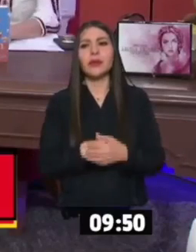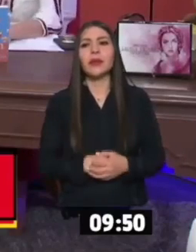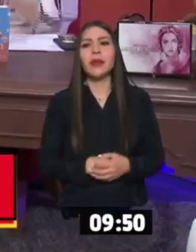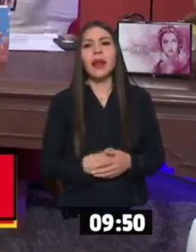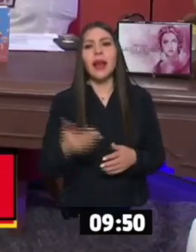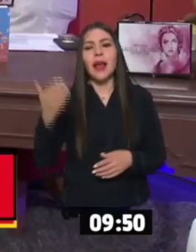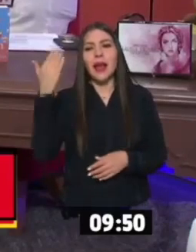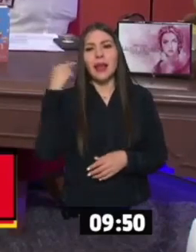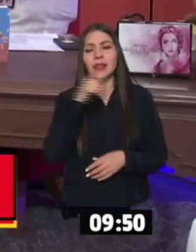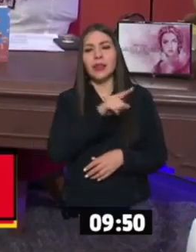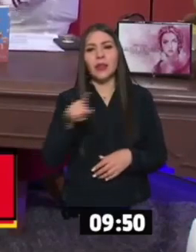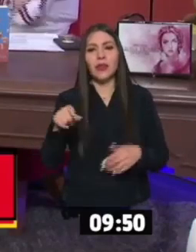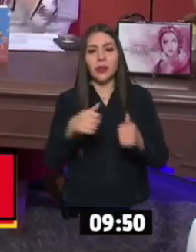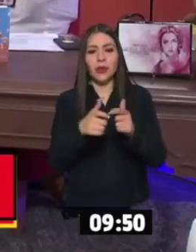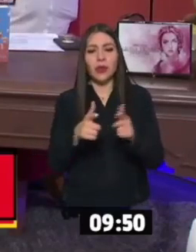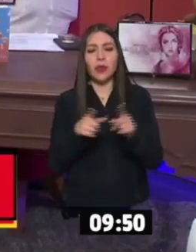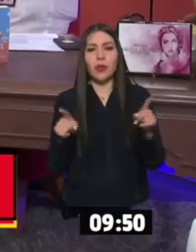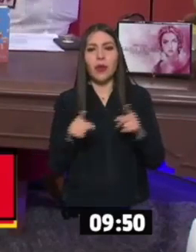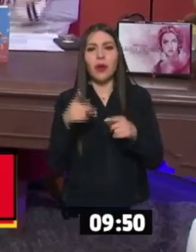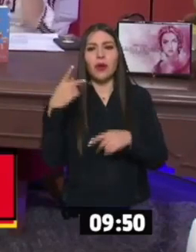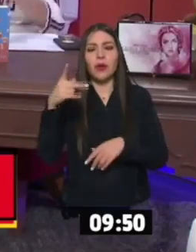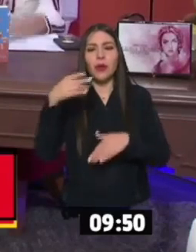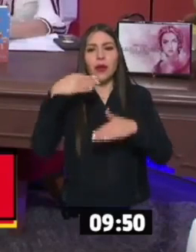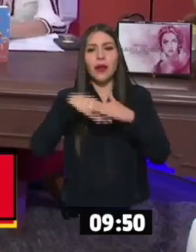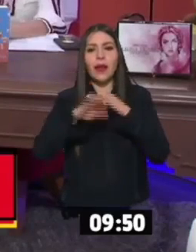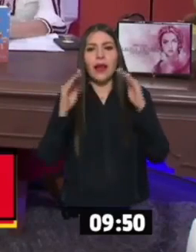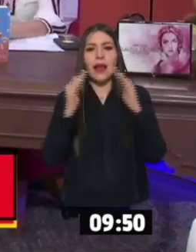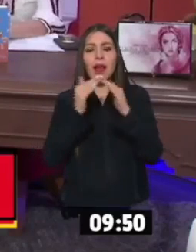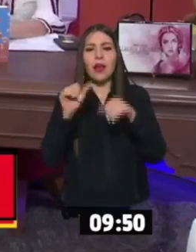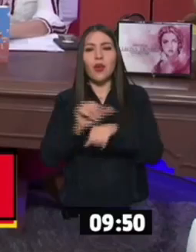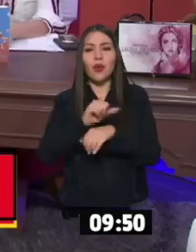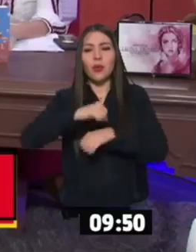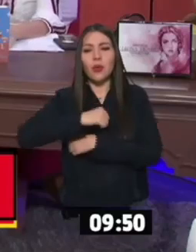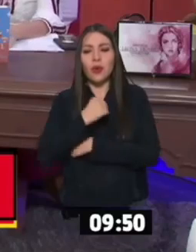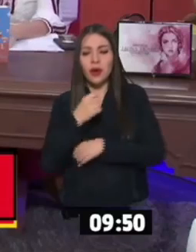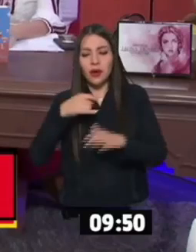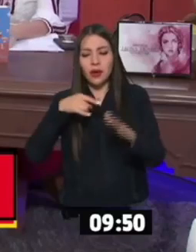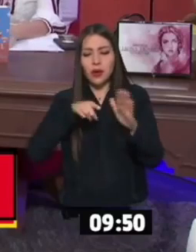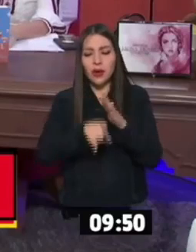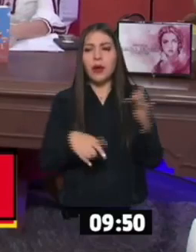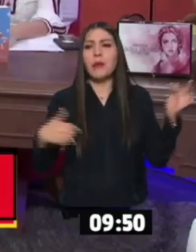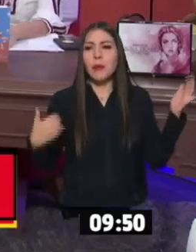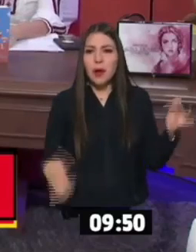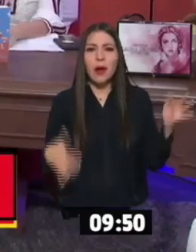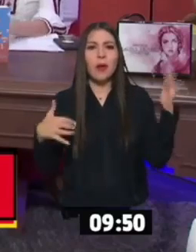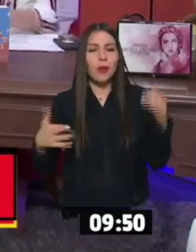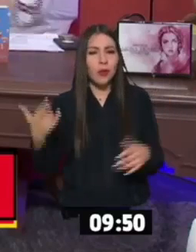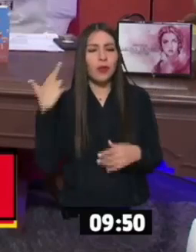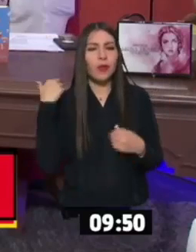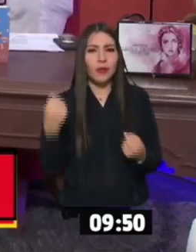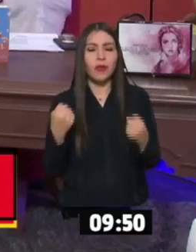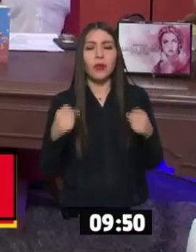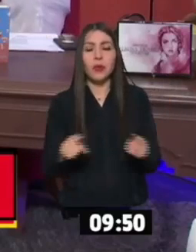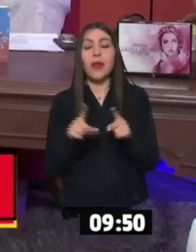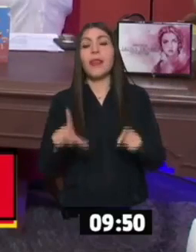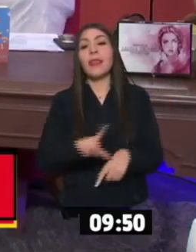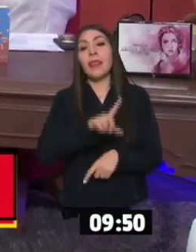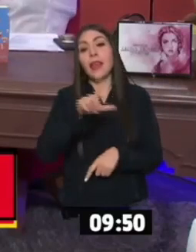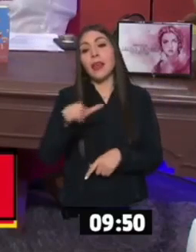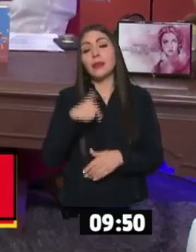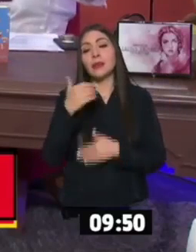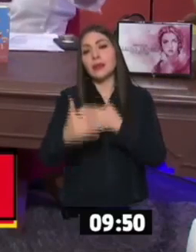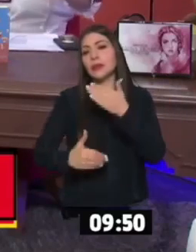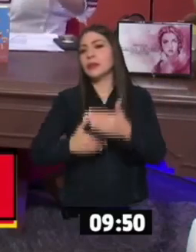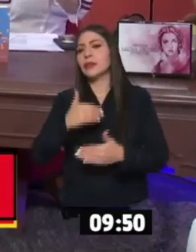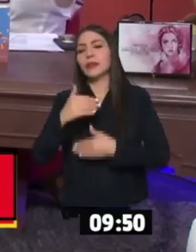sus cocheras. Ajá. Y hacían un sonido más rasposote. Sí, bien chido. Y de ahí se fueron todos